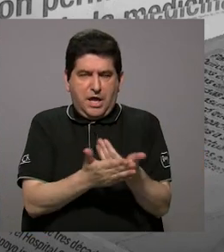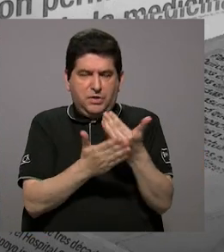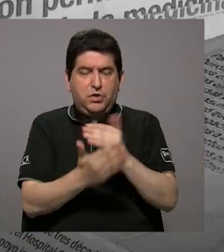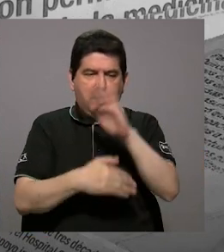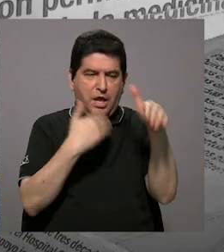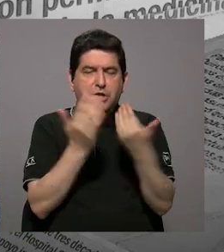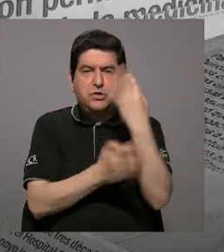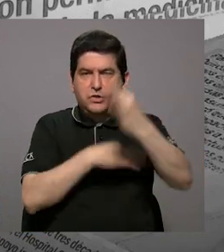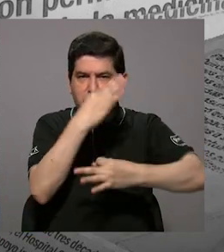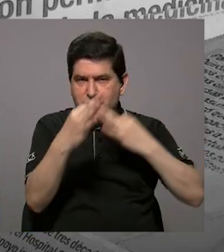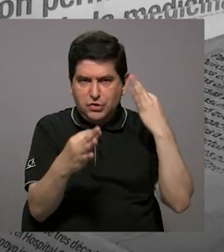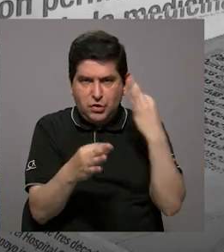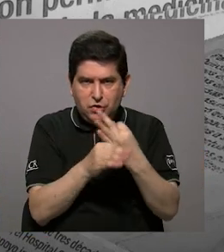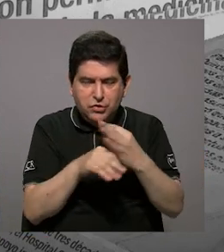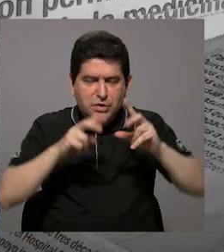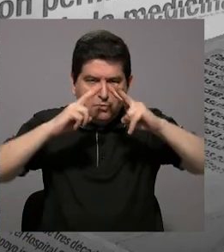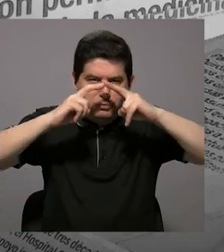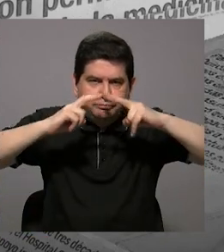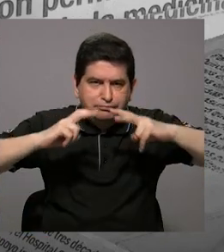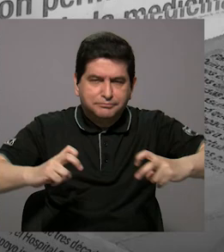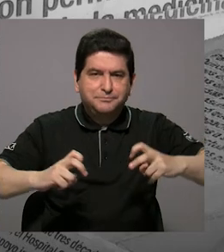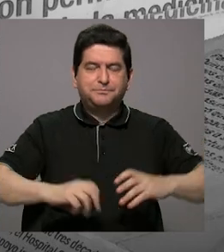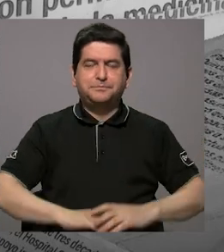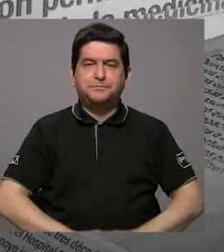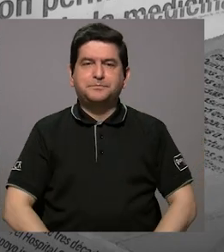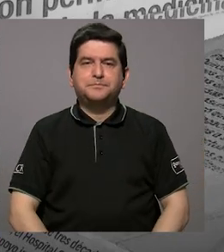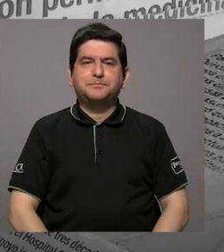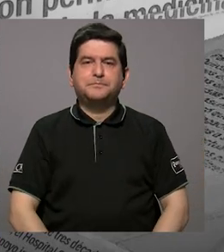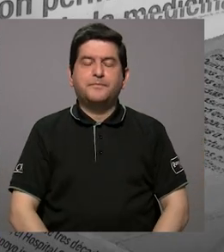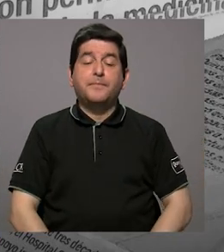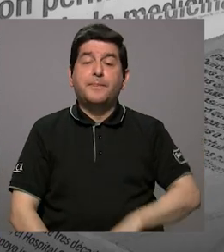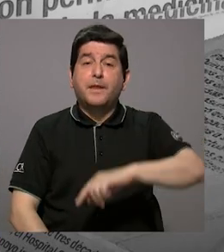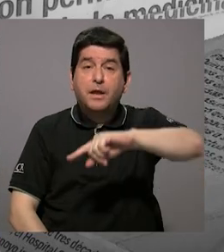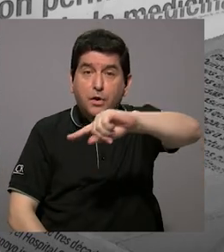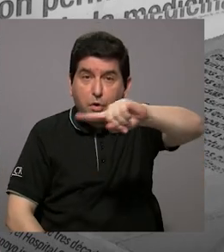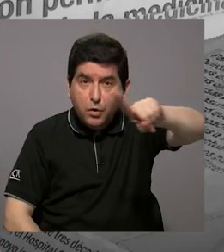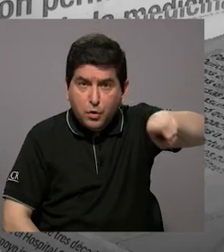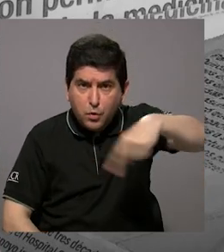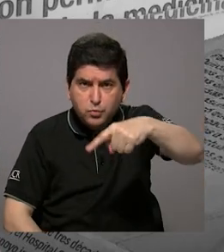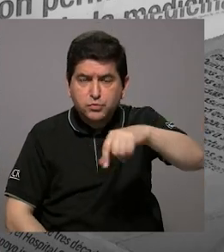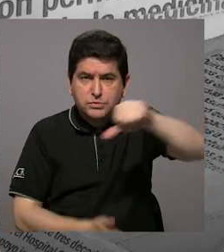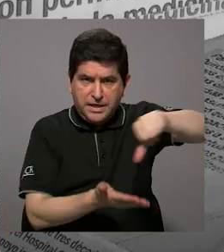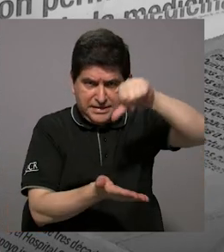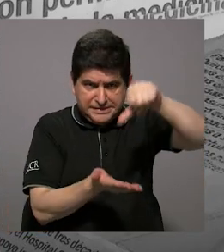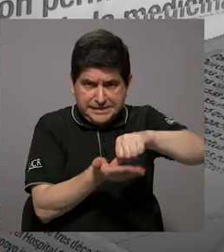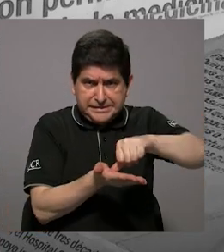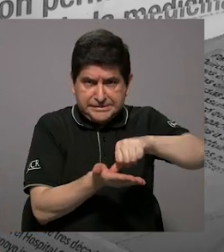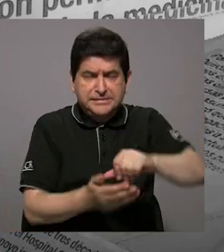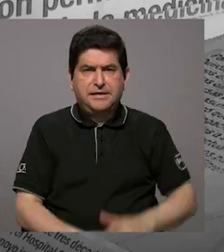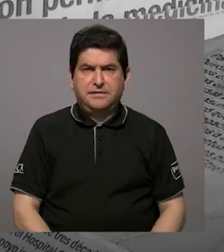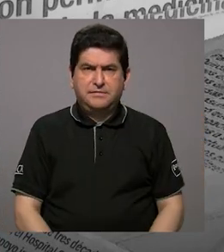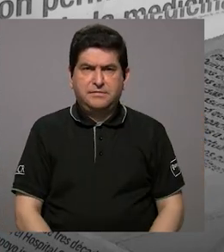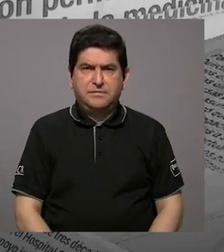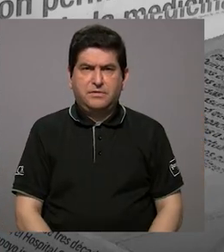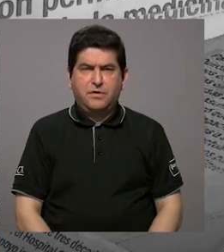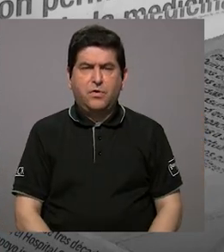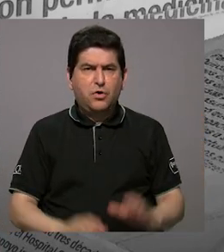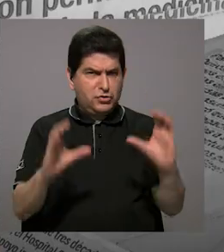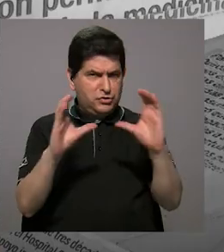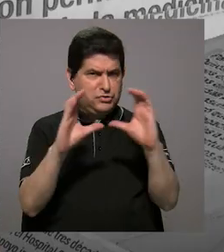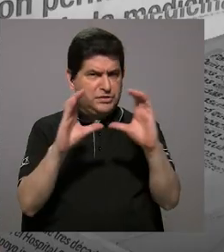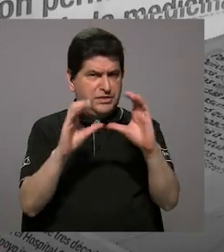actualizados en todo este tipo de análisis. Y ustedes, como centro, también tienen